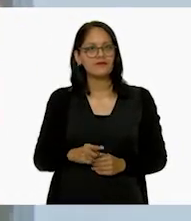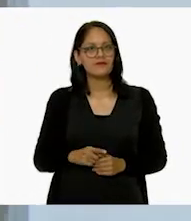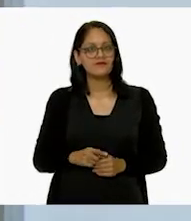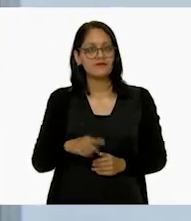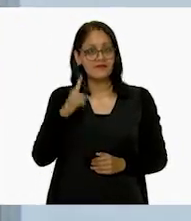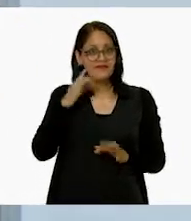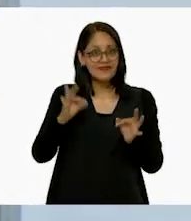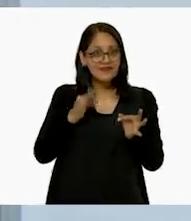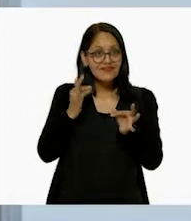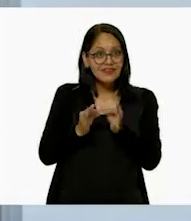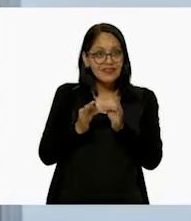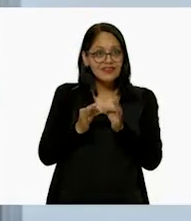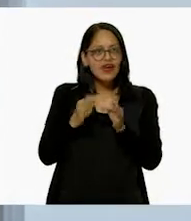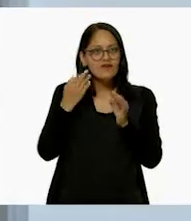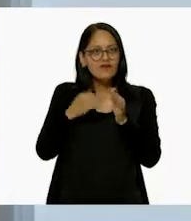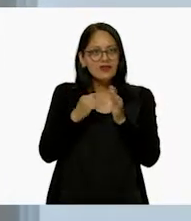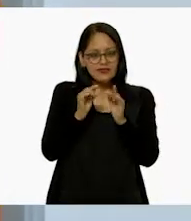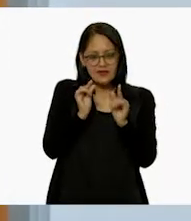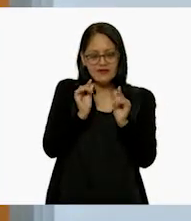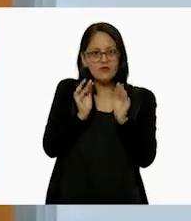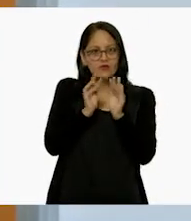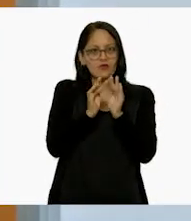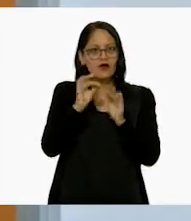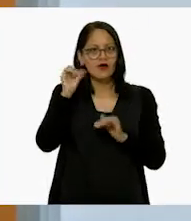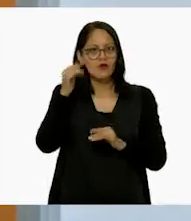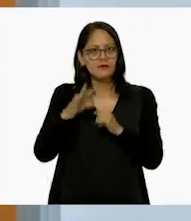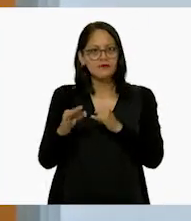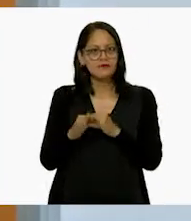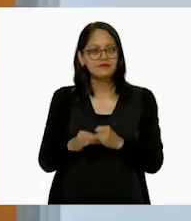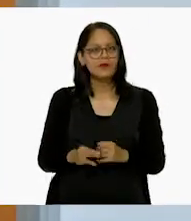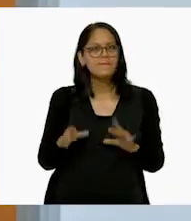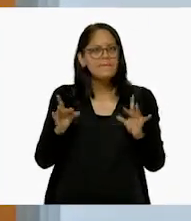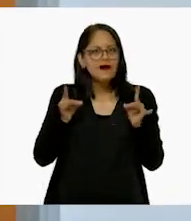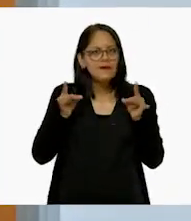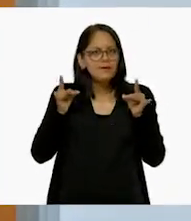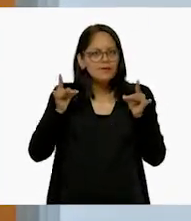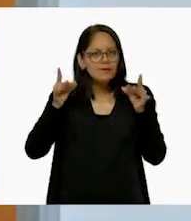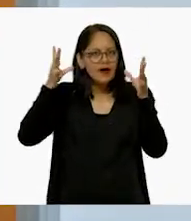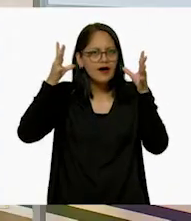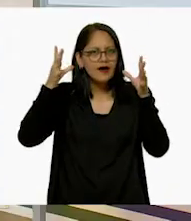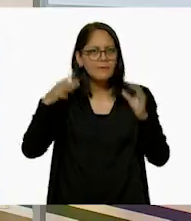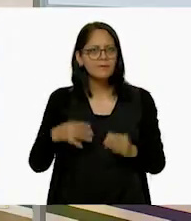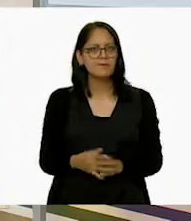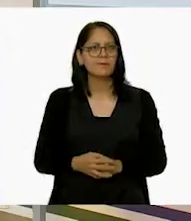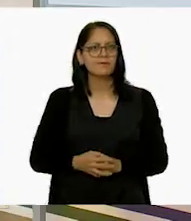Ya quedó. Ya nada más falta unir esta otra. Magia, magia. Magia, magia, magia, magia.